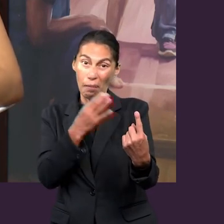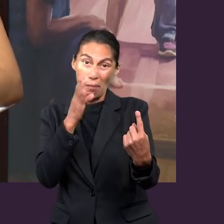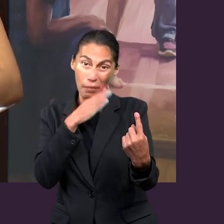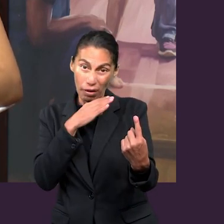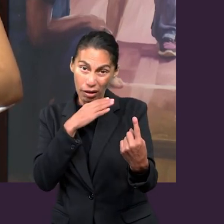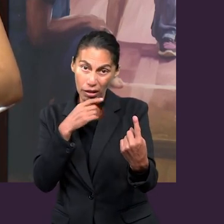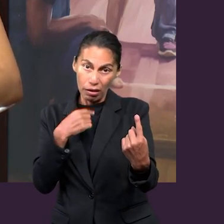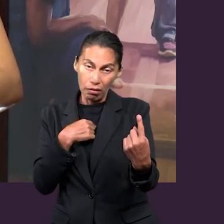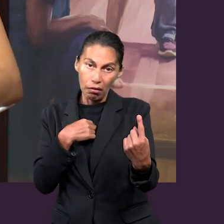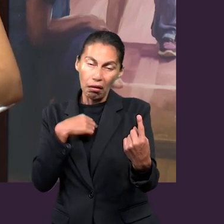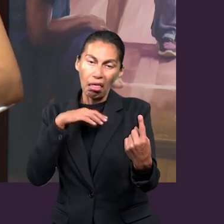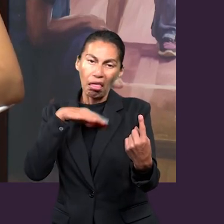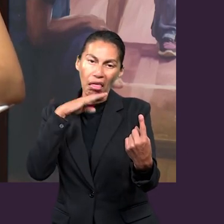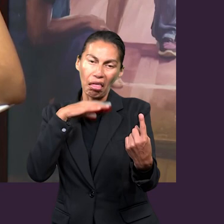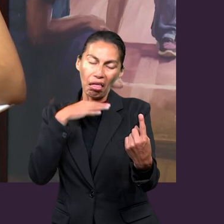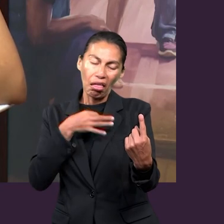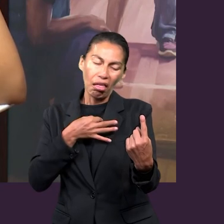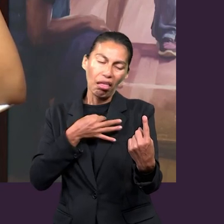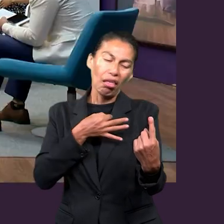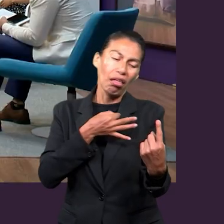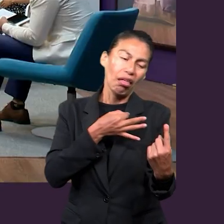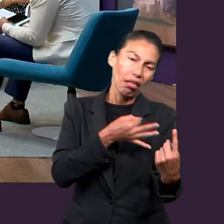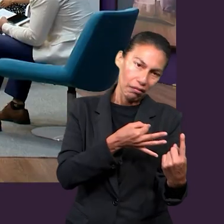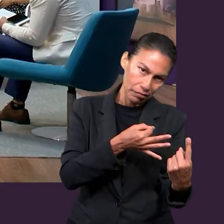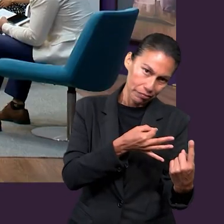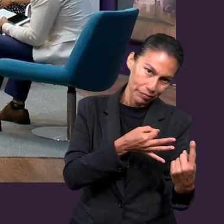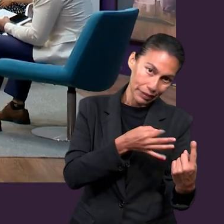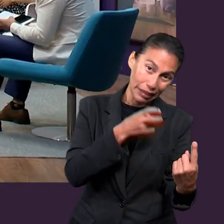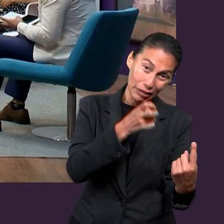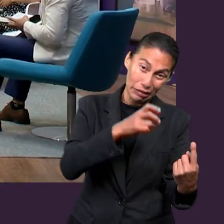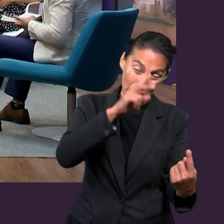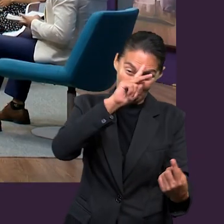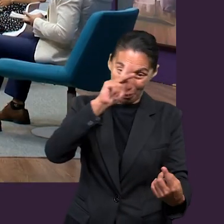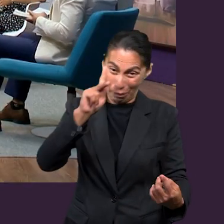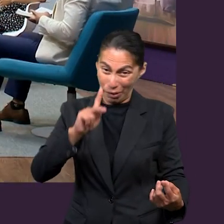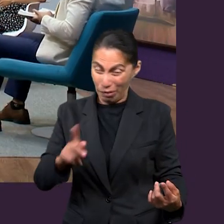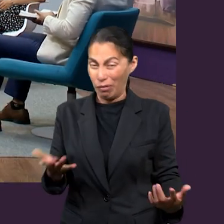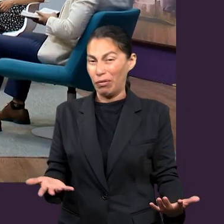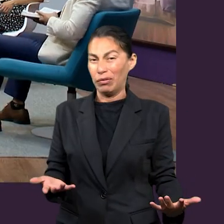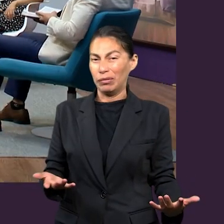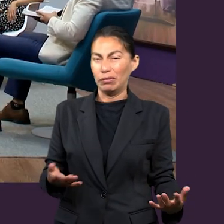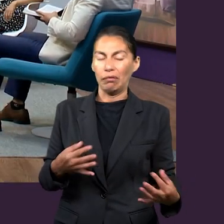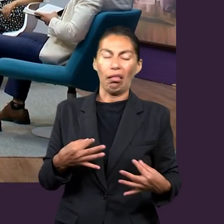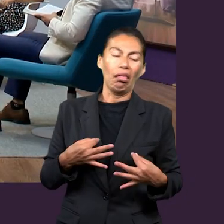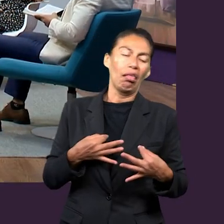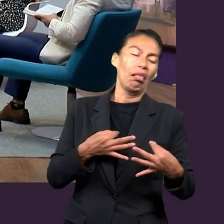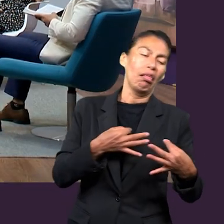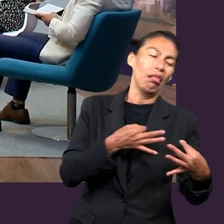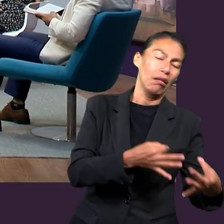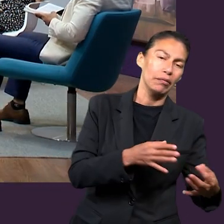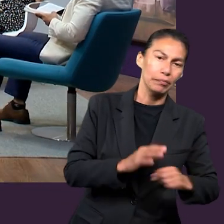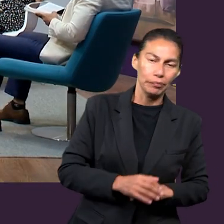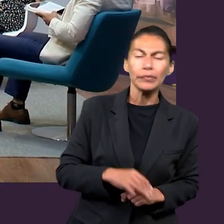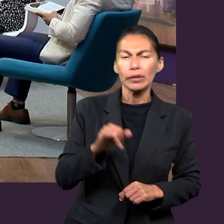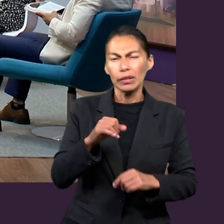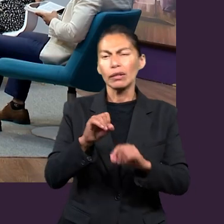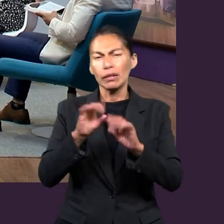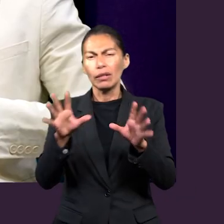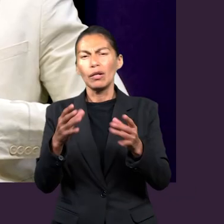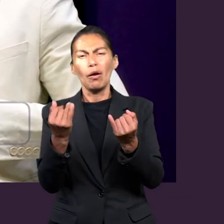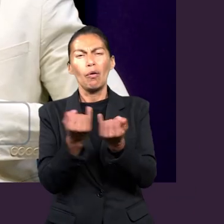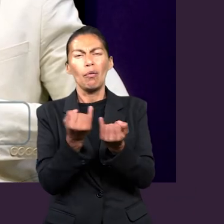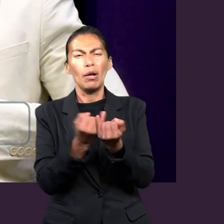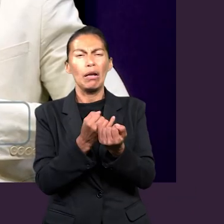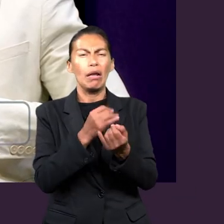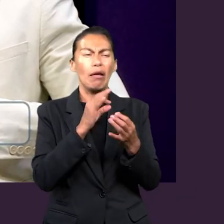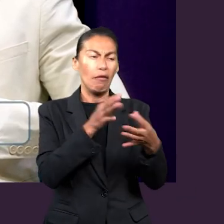cuenta que es una mala influencia para nosotros, que puede terminar peor esa situación. Sí, y así como menciona Efesios 6, el